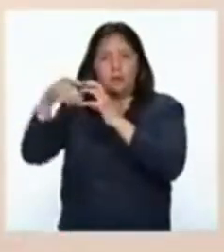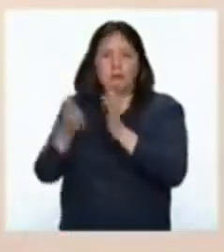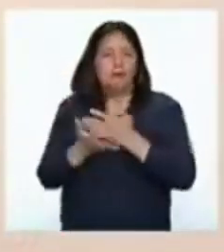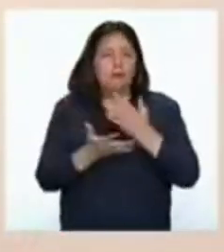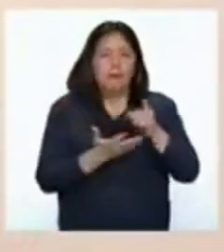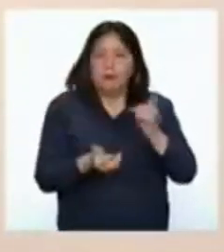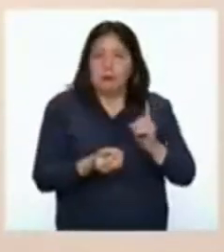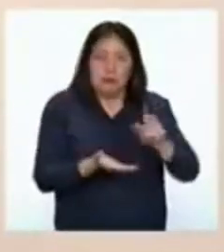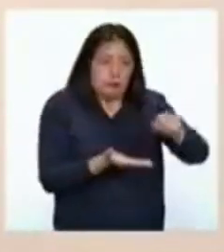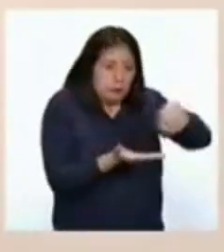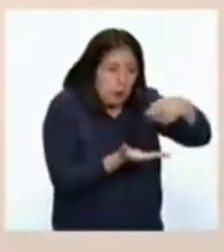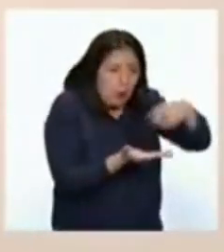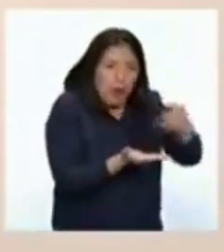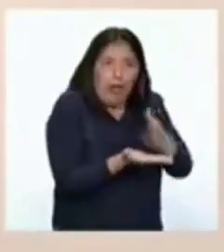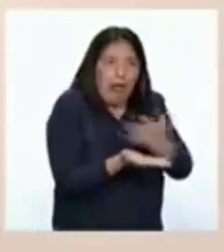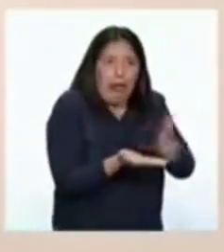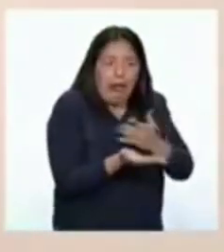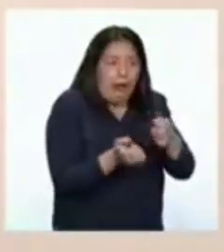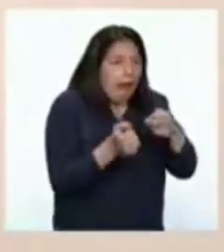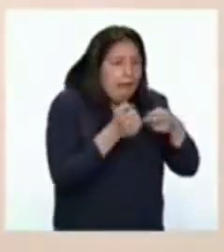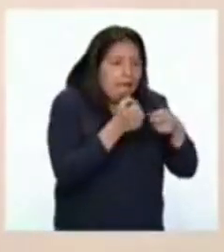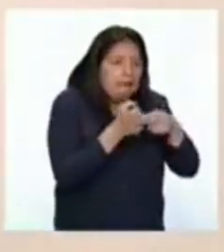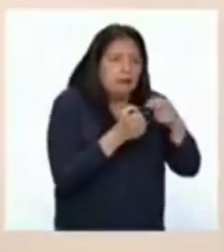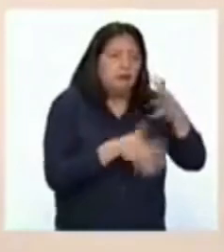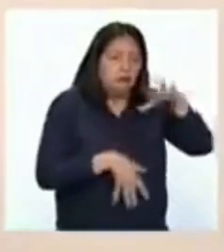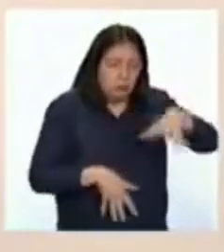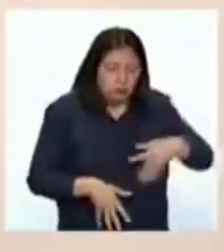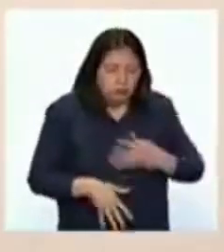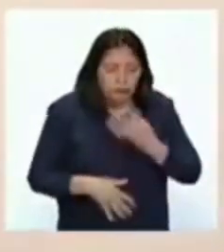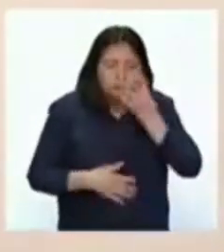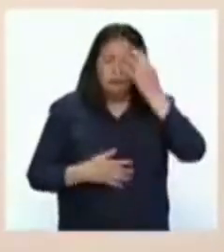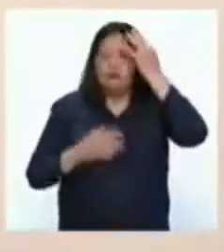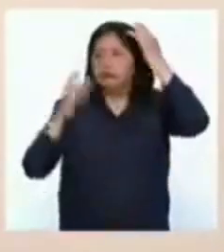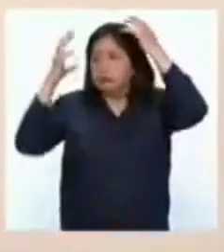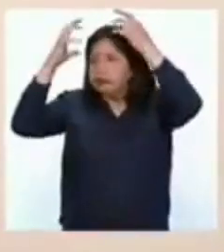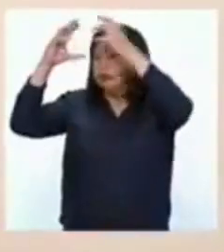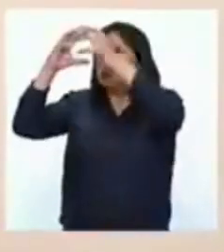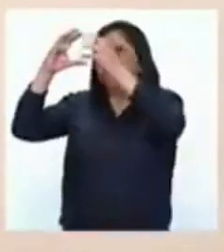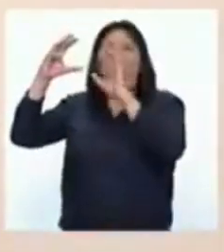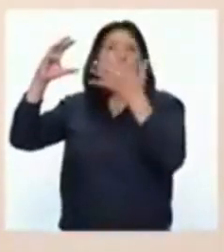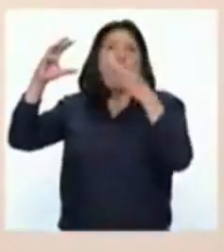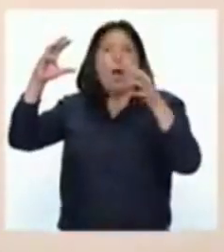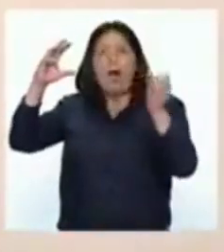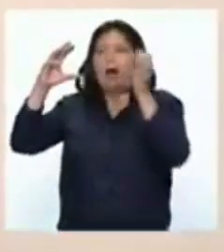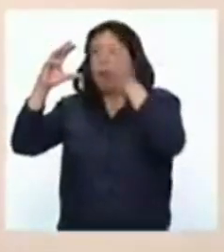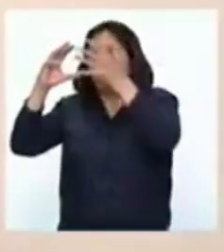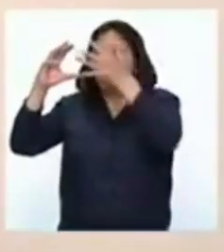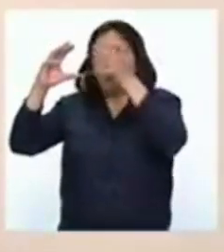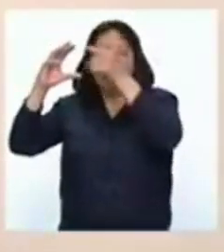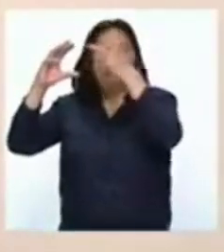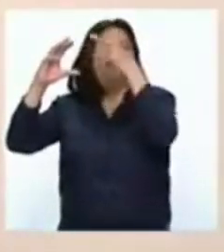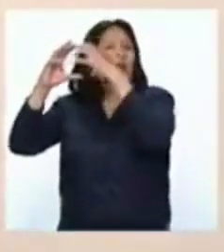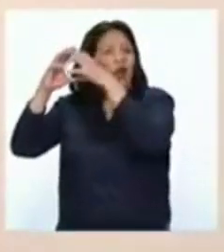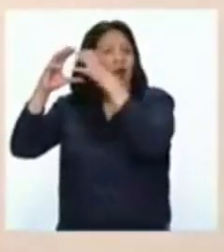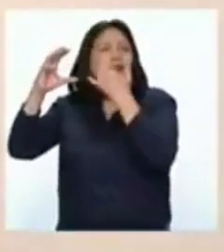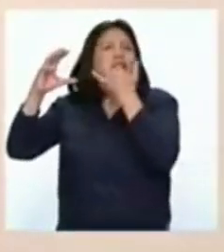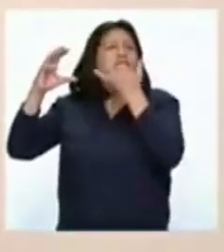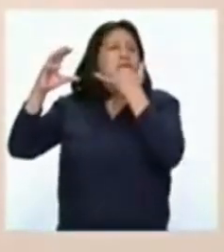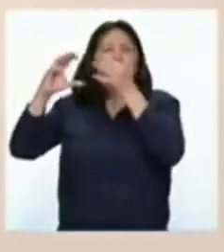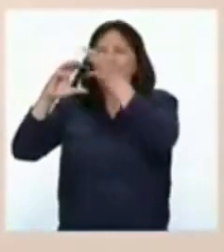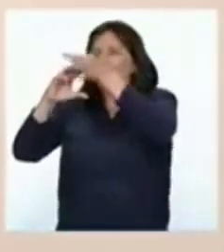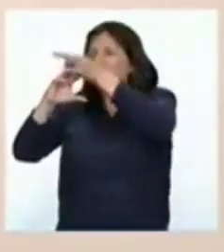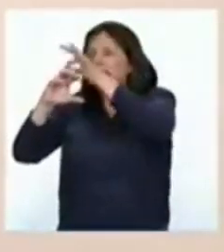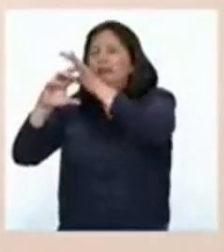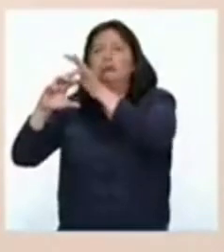consumimos alimentos ricos en hierro no va a llegar buena oxigenación a nuestro cerebro. ¿Y qué pasa? Con estas neuronas